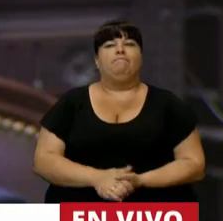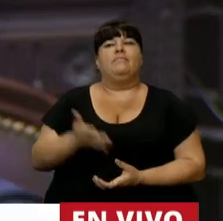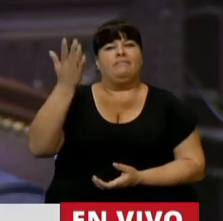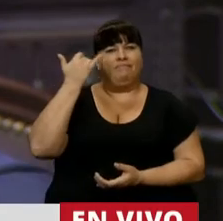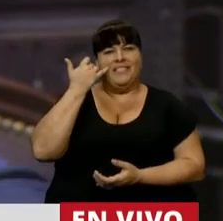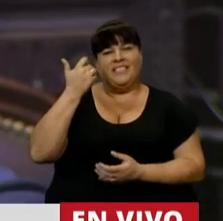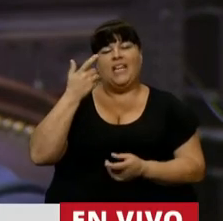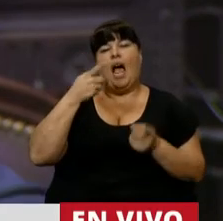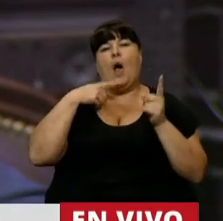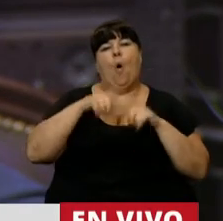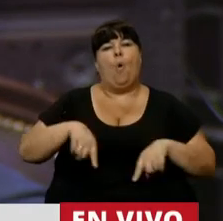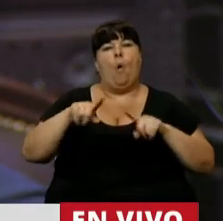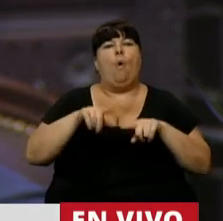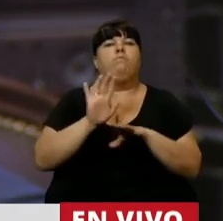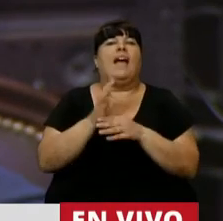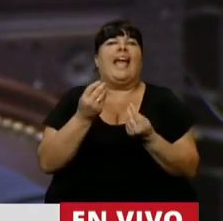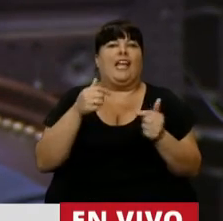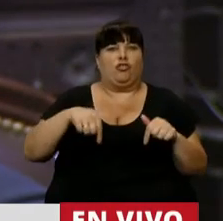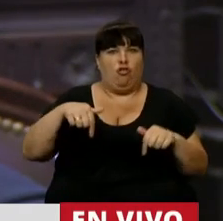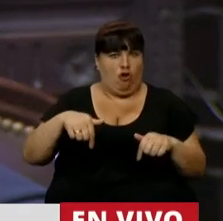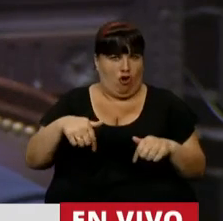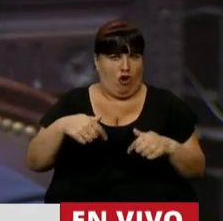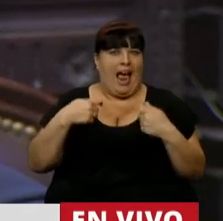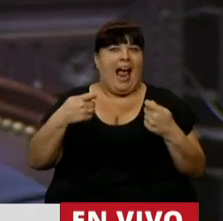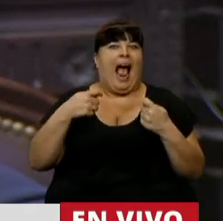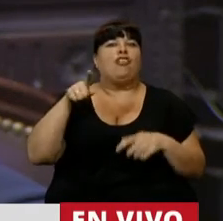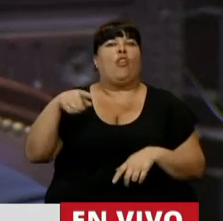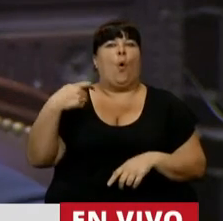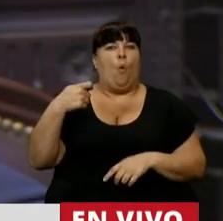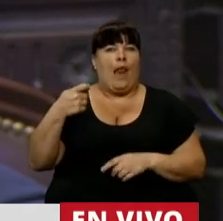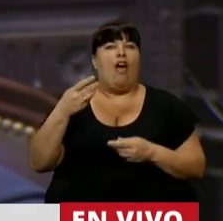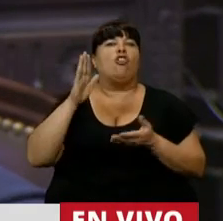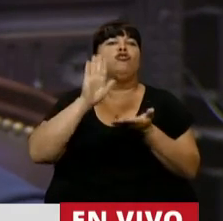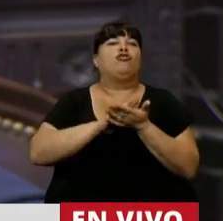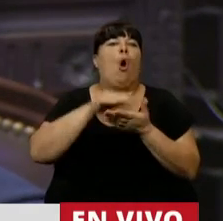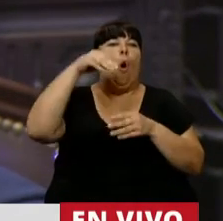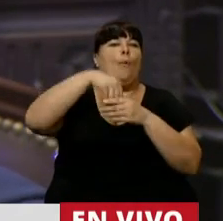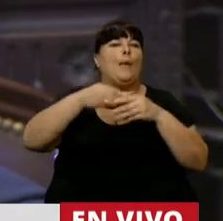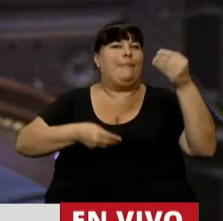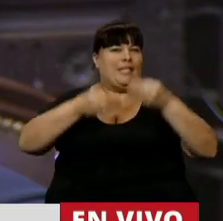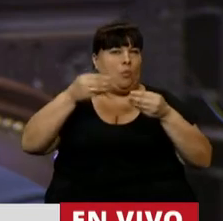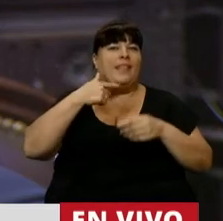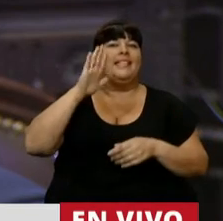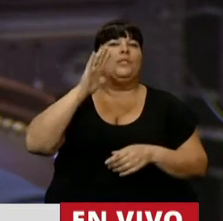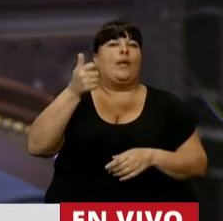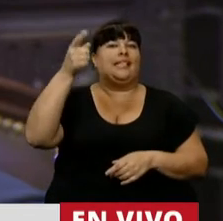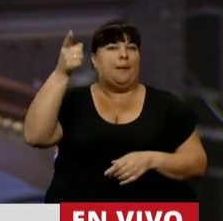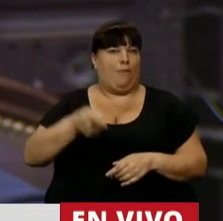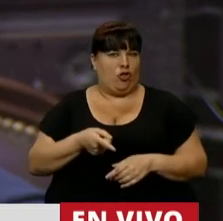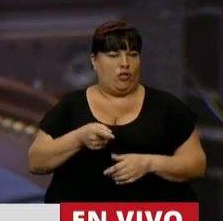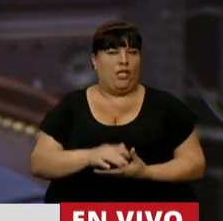ya se ha dicho hasta el cansancio lo que significa hoy el gasto previsional en el presupuesto, se habla del 56%.